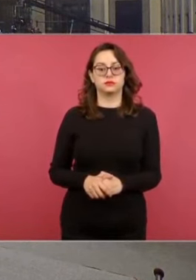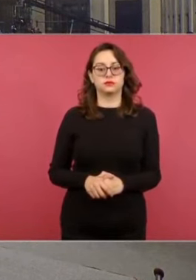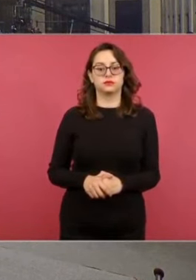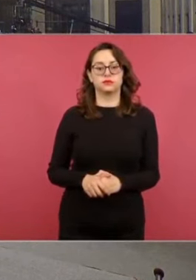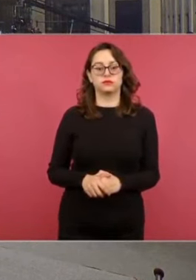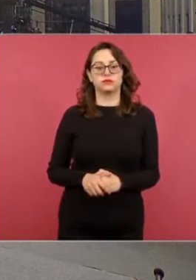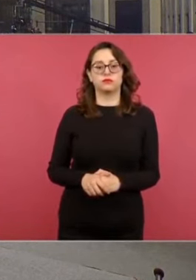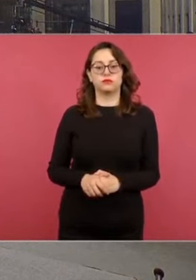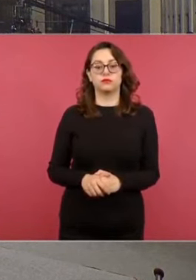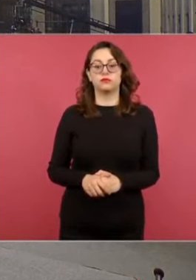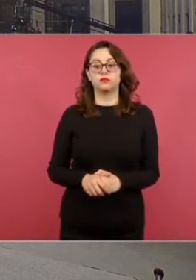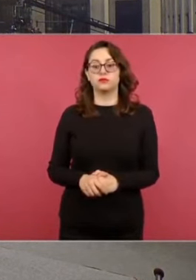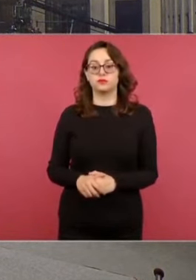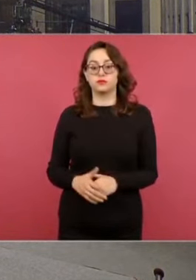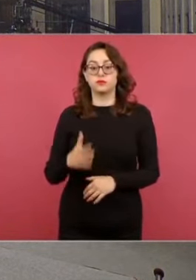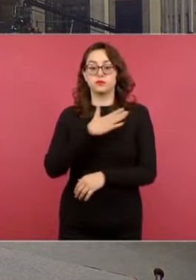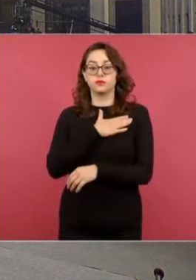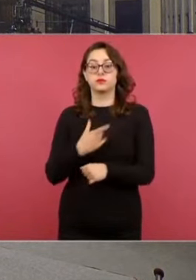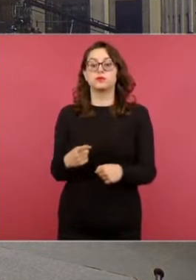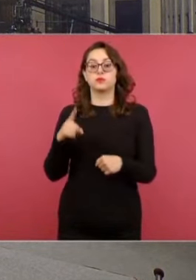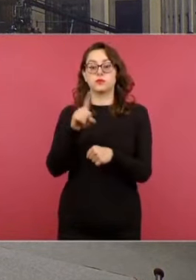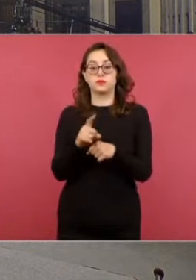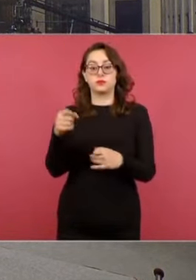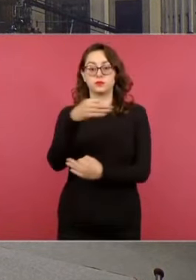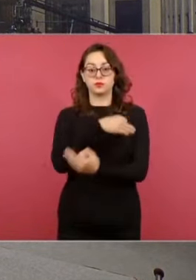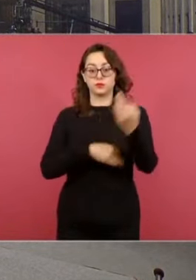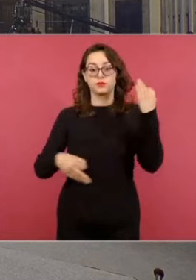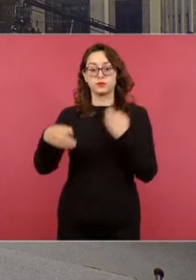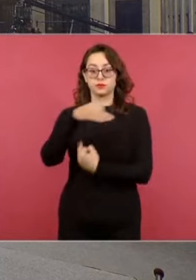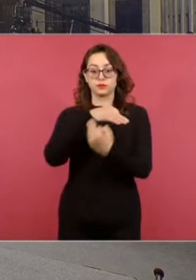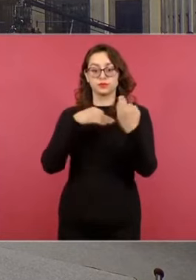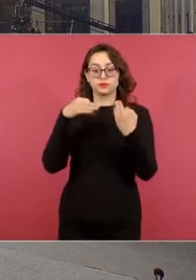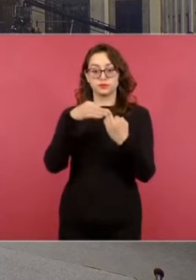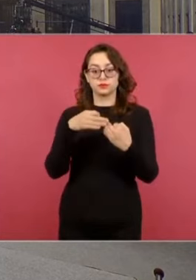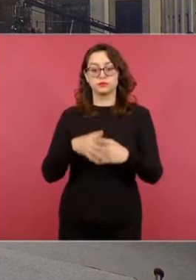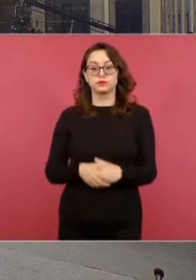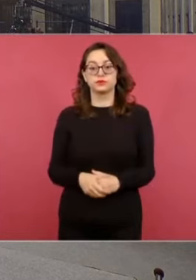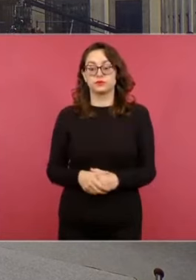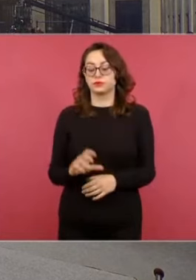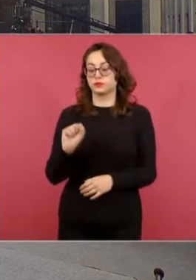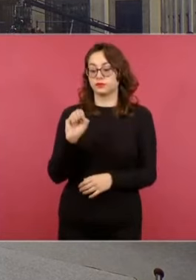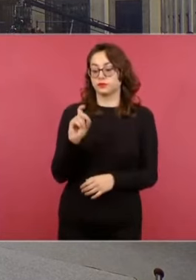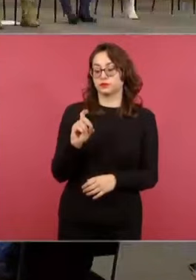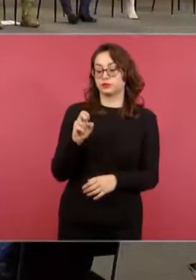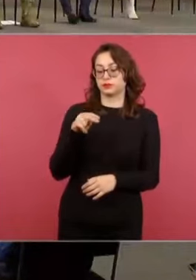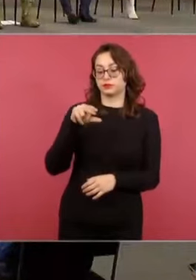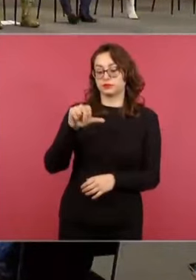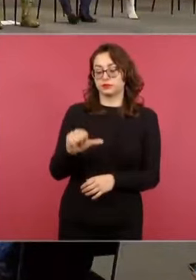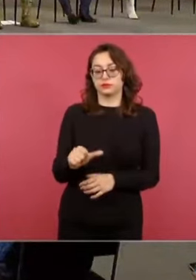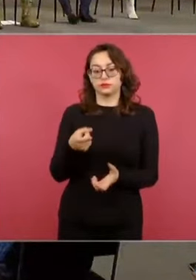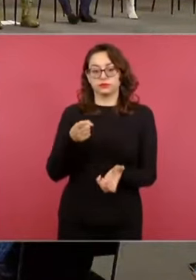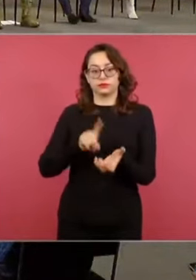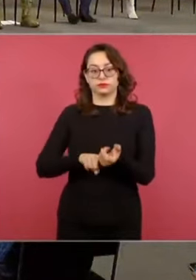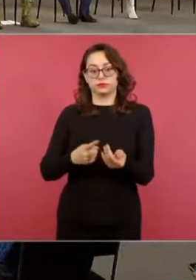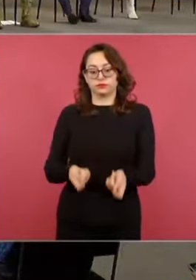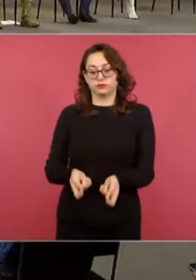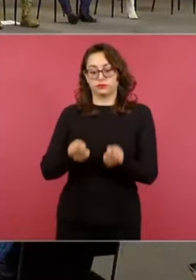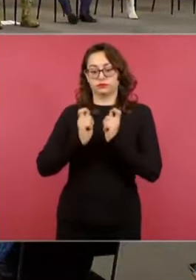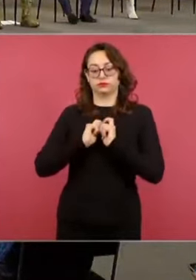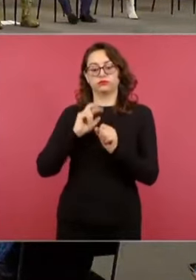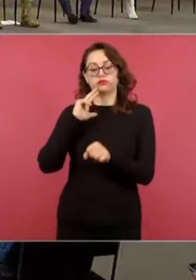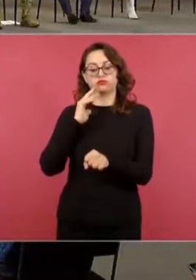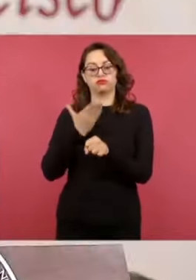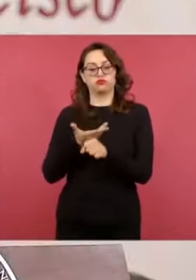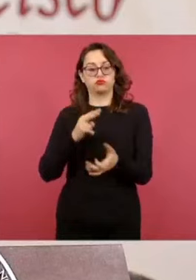Muy buenos días a todos. Respecto a las obras que la Secretaría de la Defensa Nacional por Conducto de la Dirección General de Ingenieros